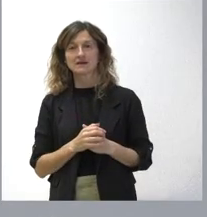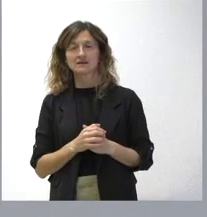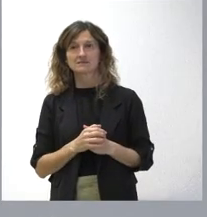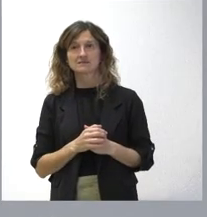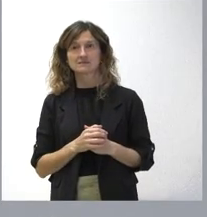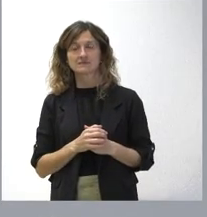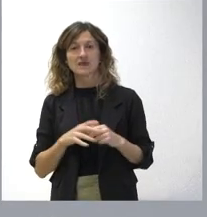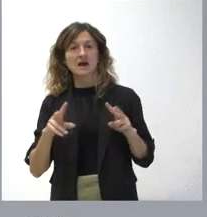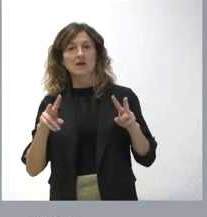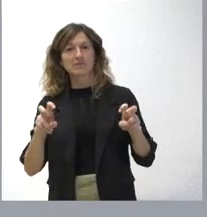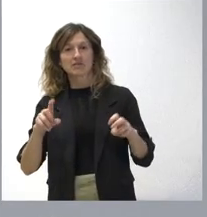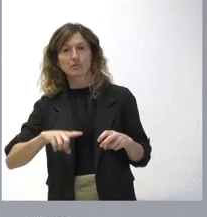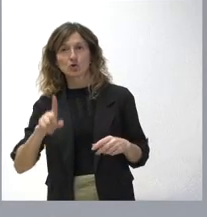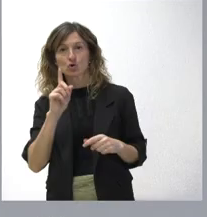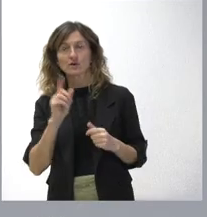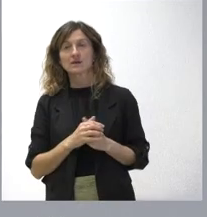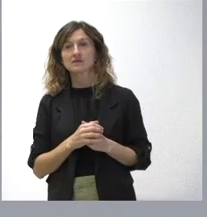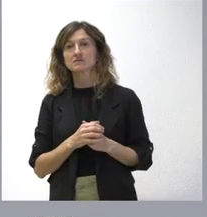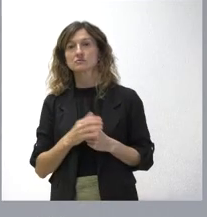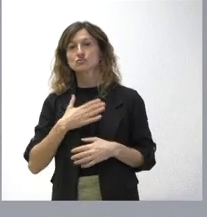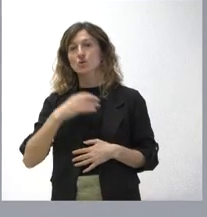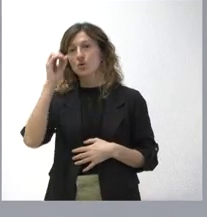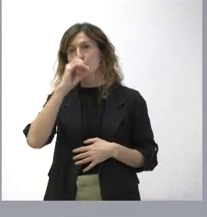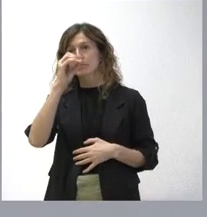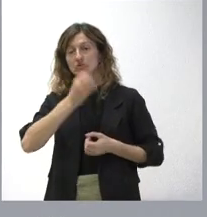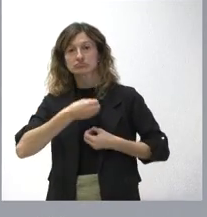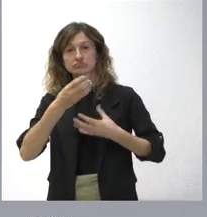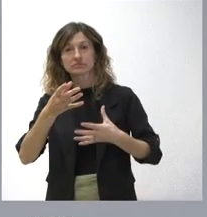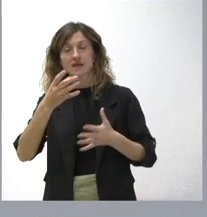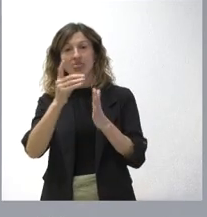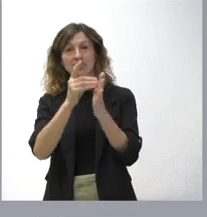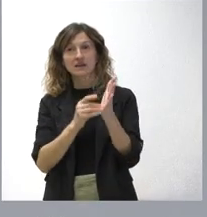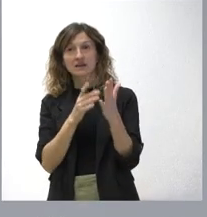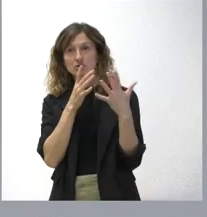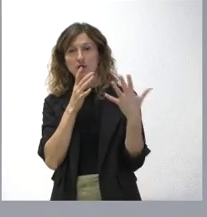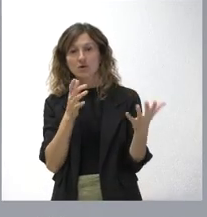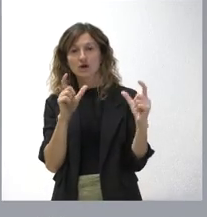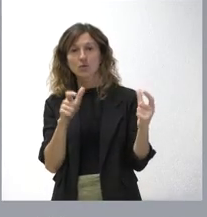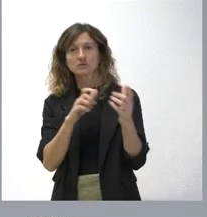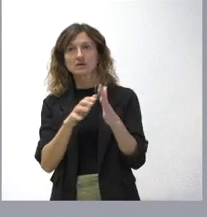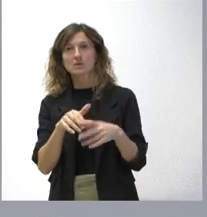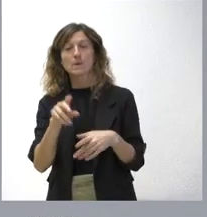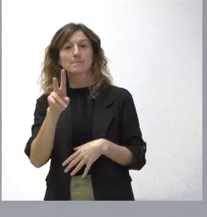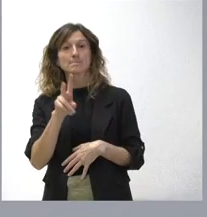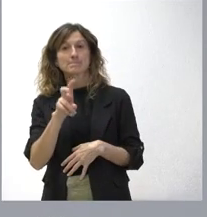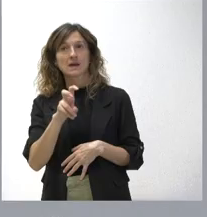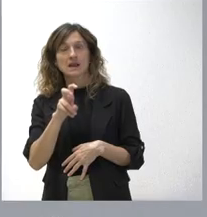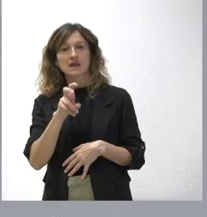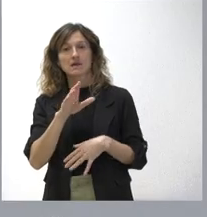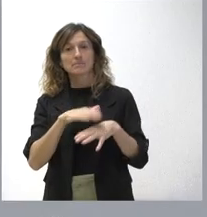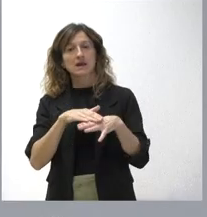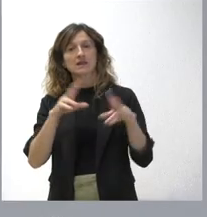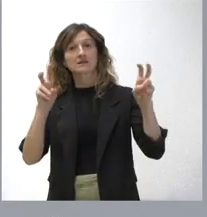no lo eran. Lo que he manifestado, y lo reitero ahora, es que el decreto actual que tiene la Junta nos sirve en la actualidad para